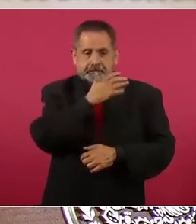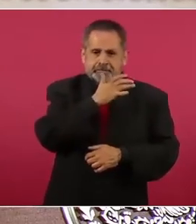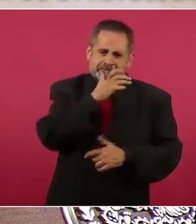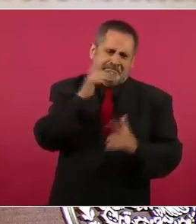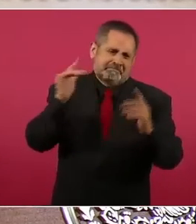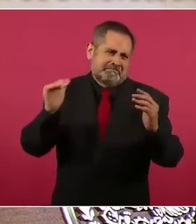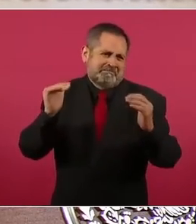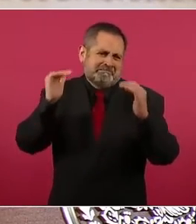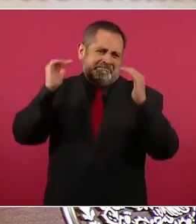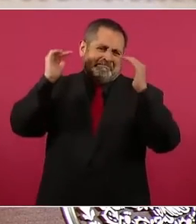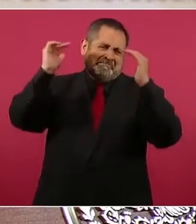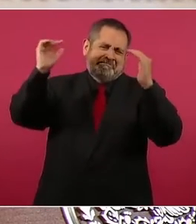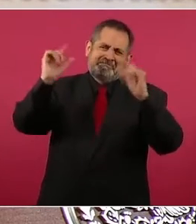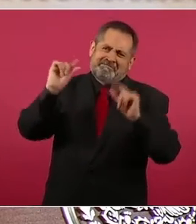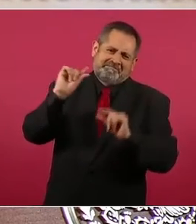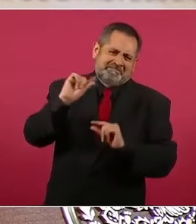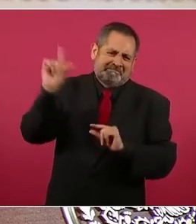grandes.